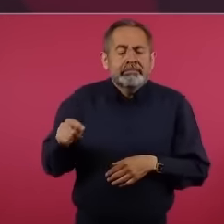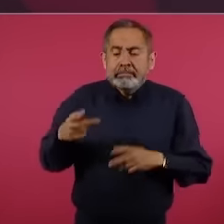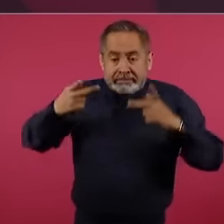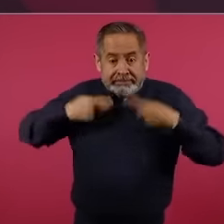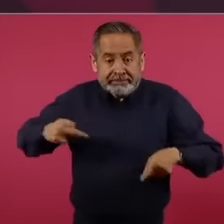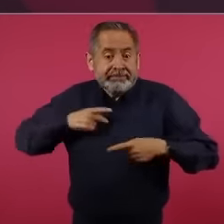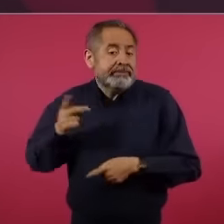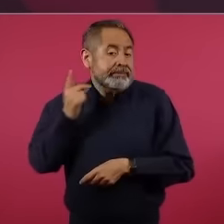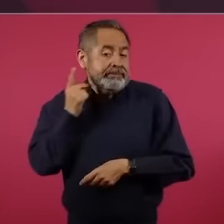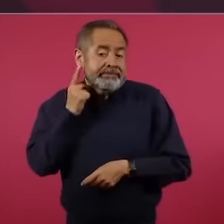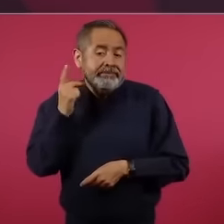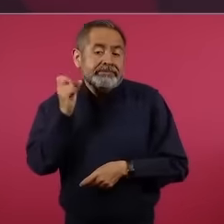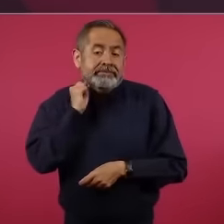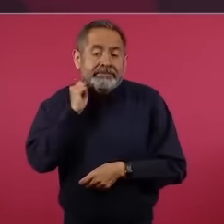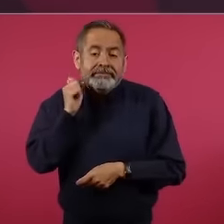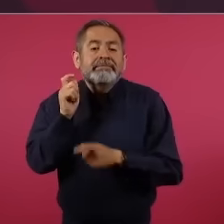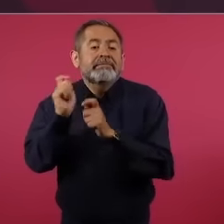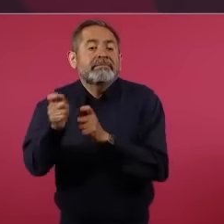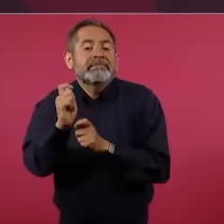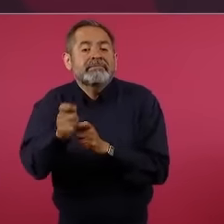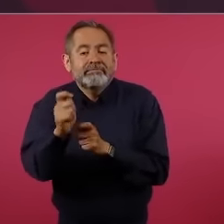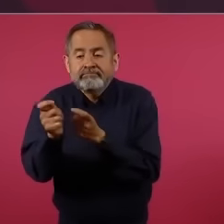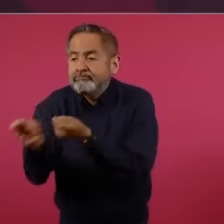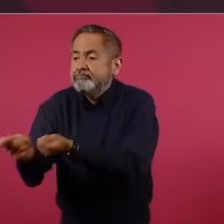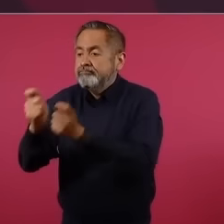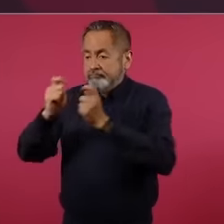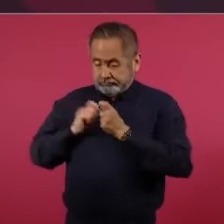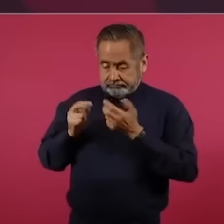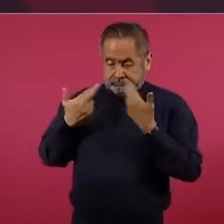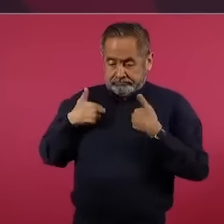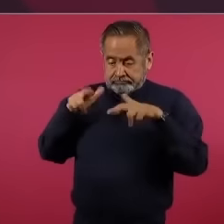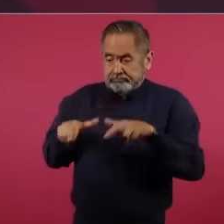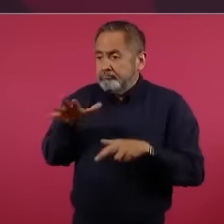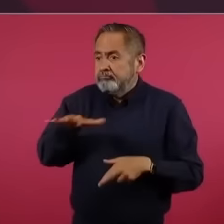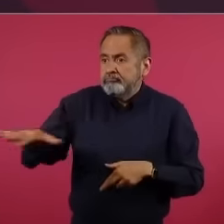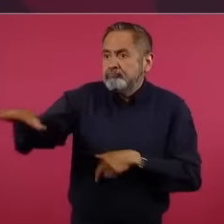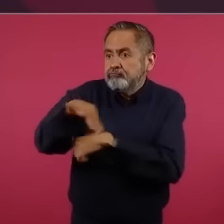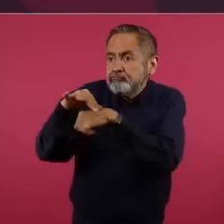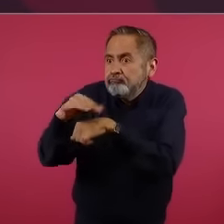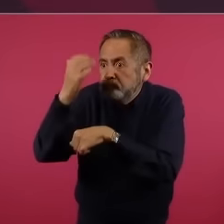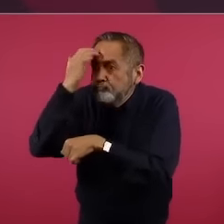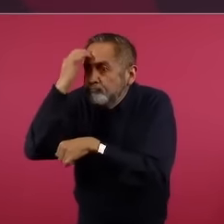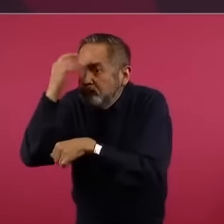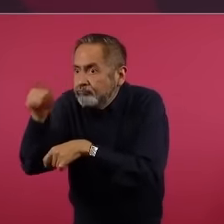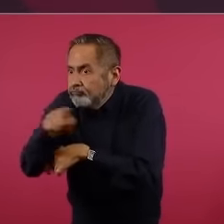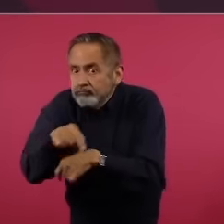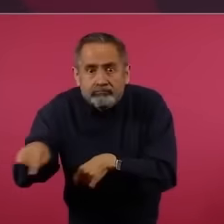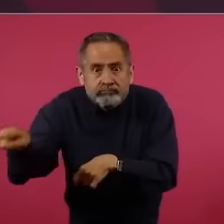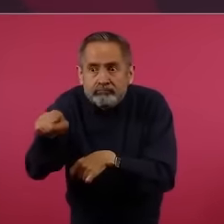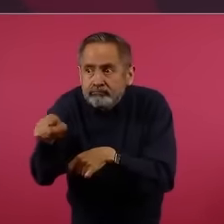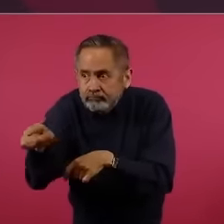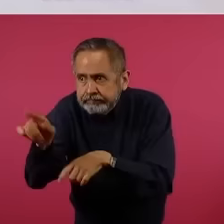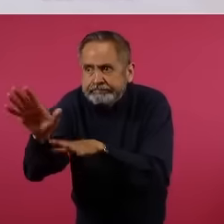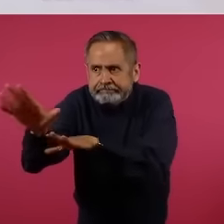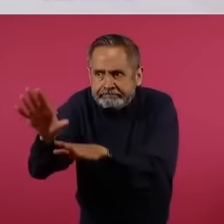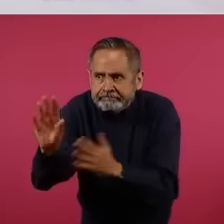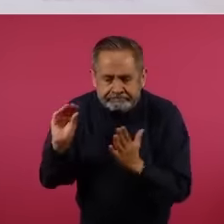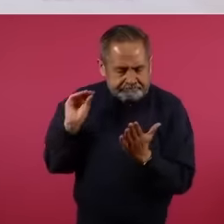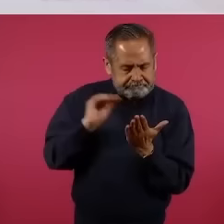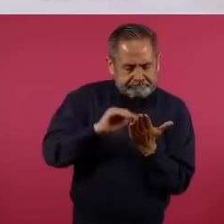ser representante popular y lo que se necesita